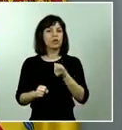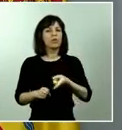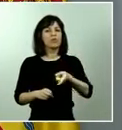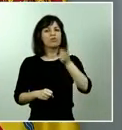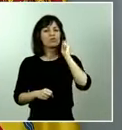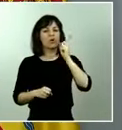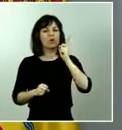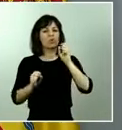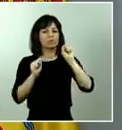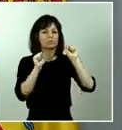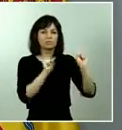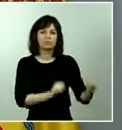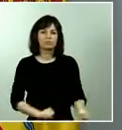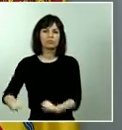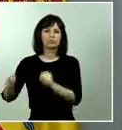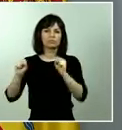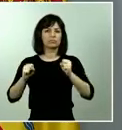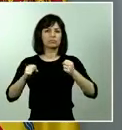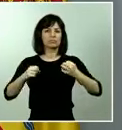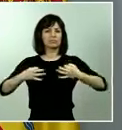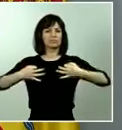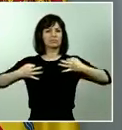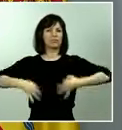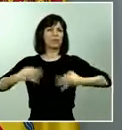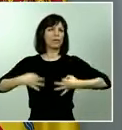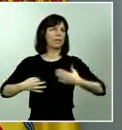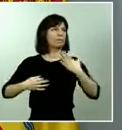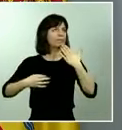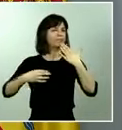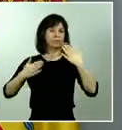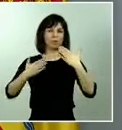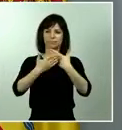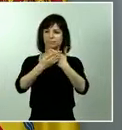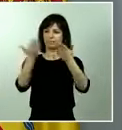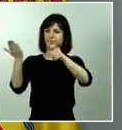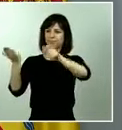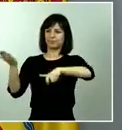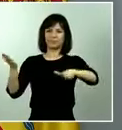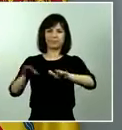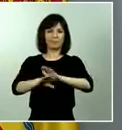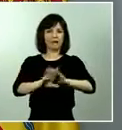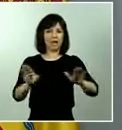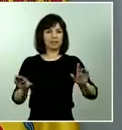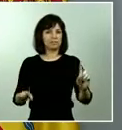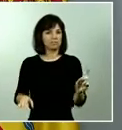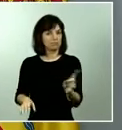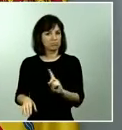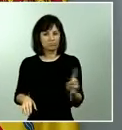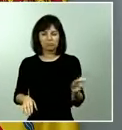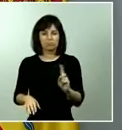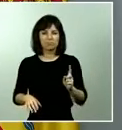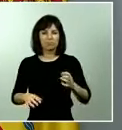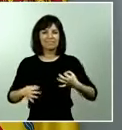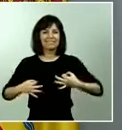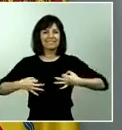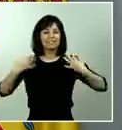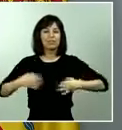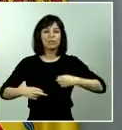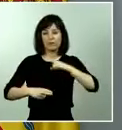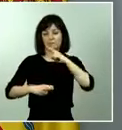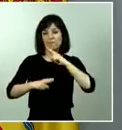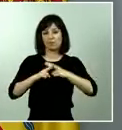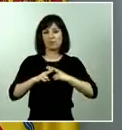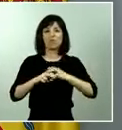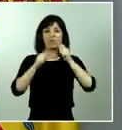la seguridad, por así decirlo, el orden público. Han protegido la seguridad que llamamos nosotros humana, esa